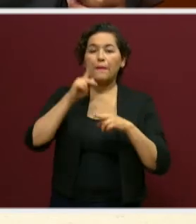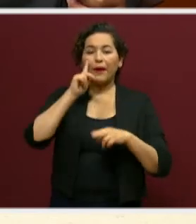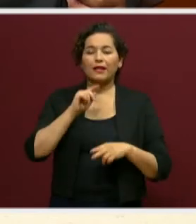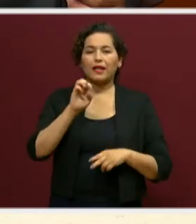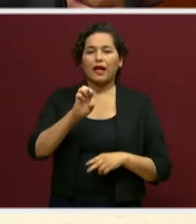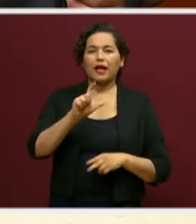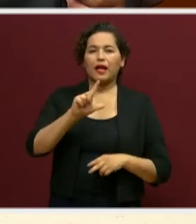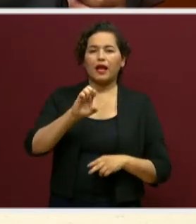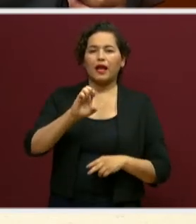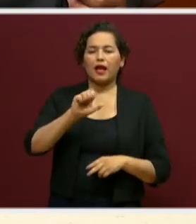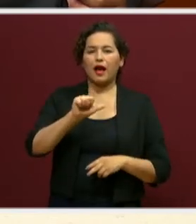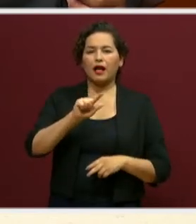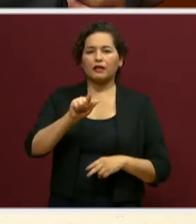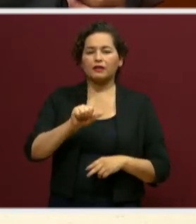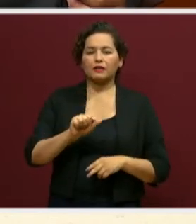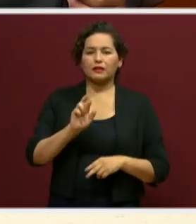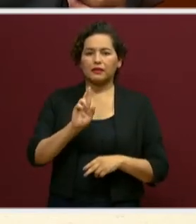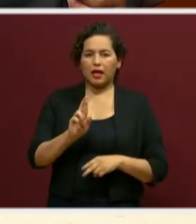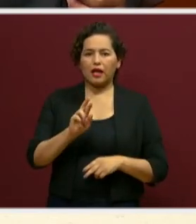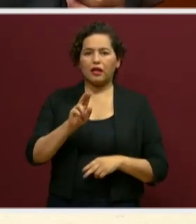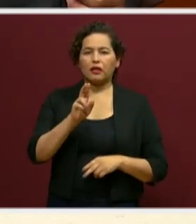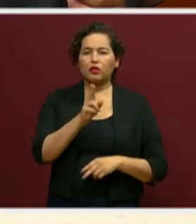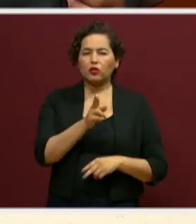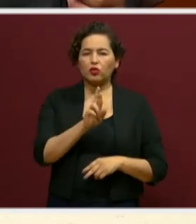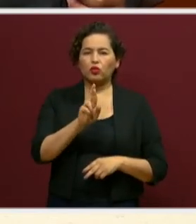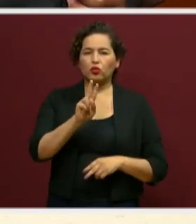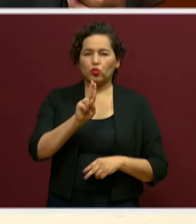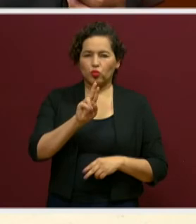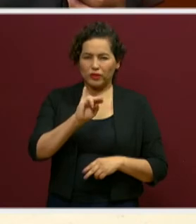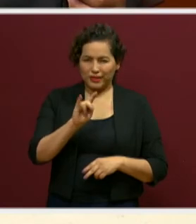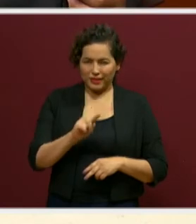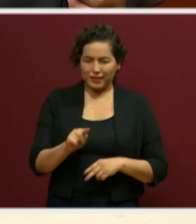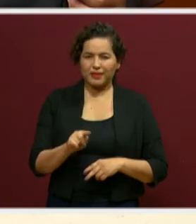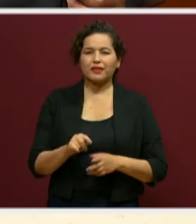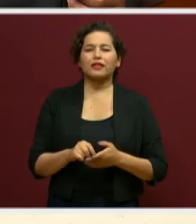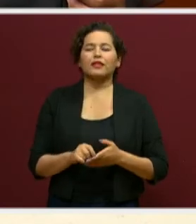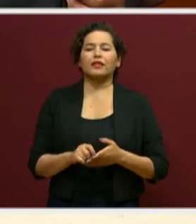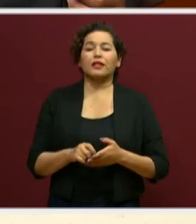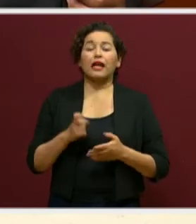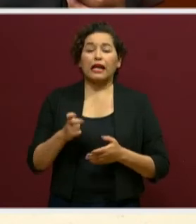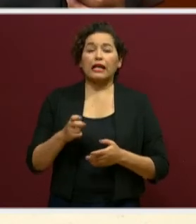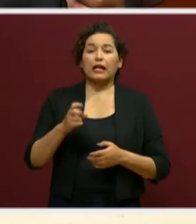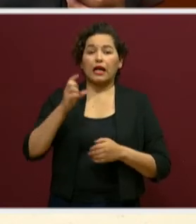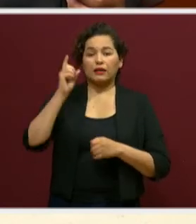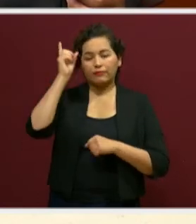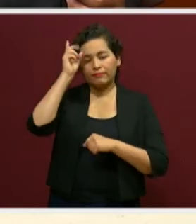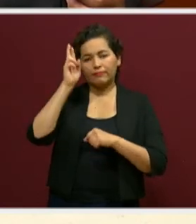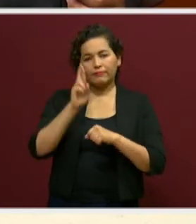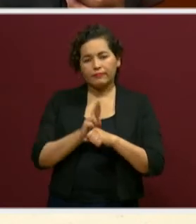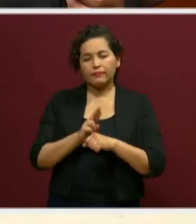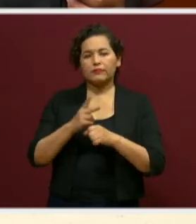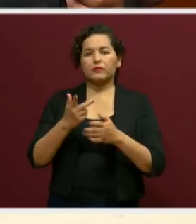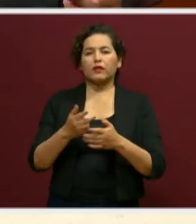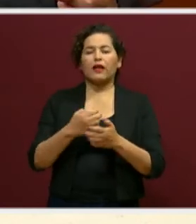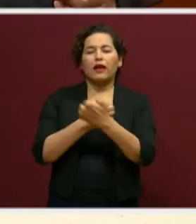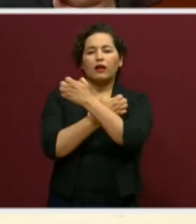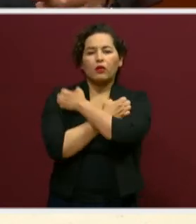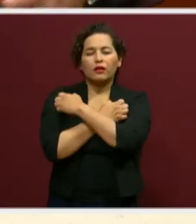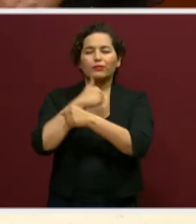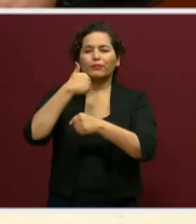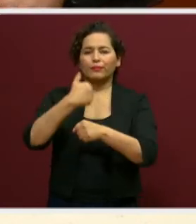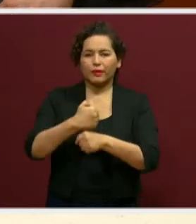¿verdad? Ella fue directora de Educación Primaria y, bueno, pues es una buena forma de recordarla siempre.